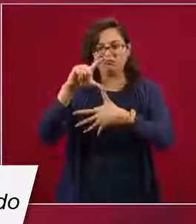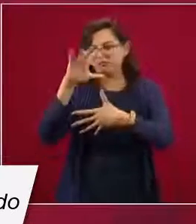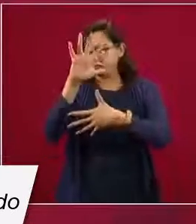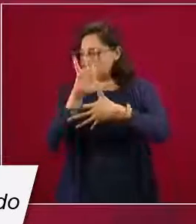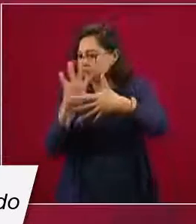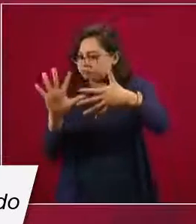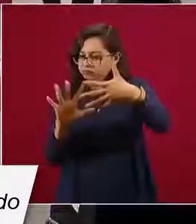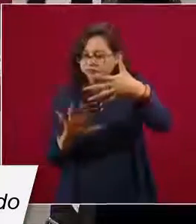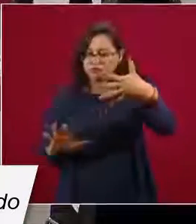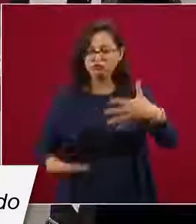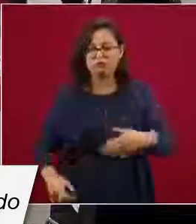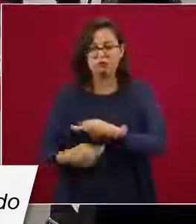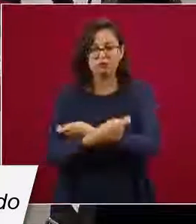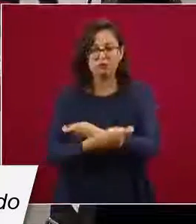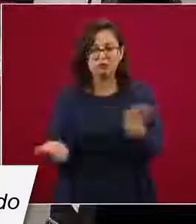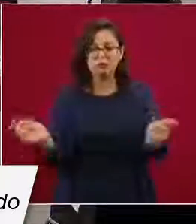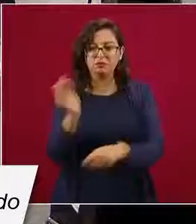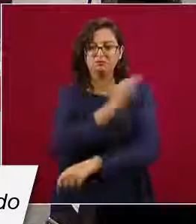poblaciones.